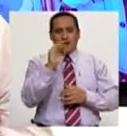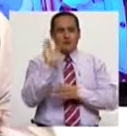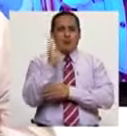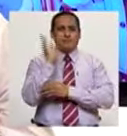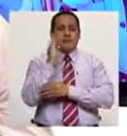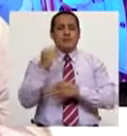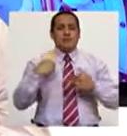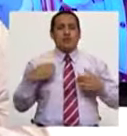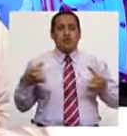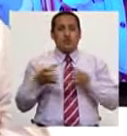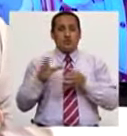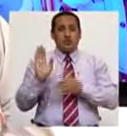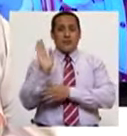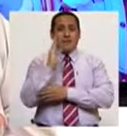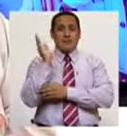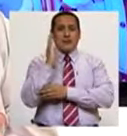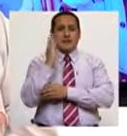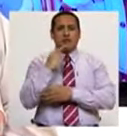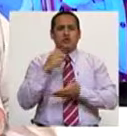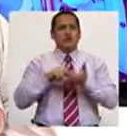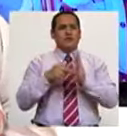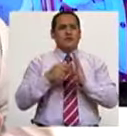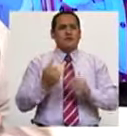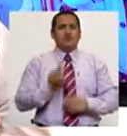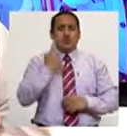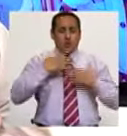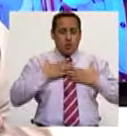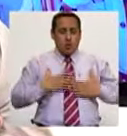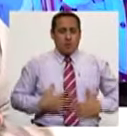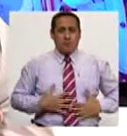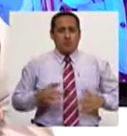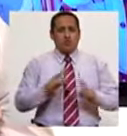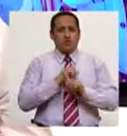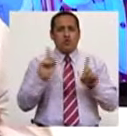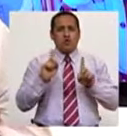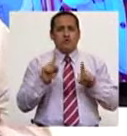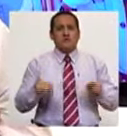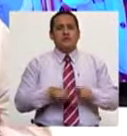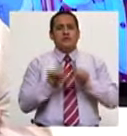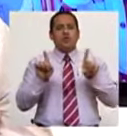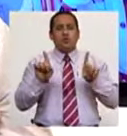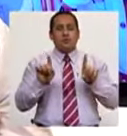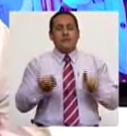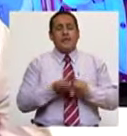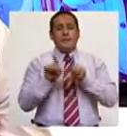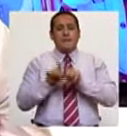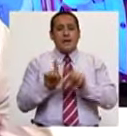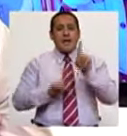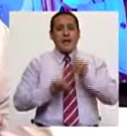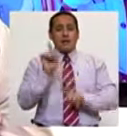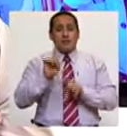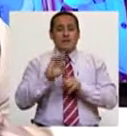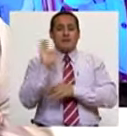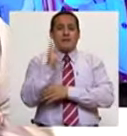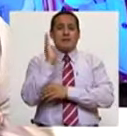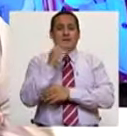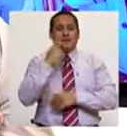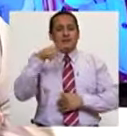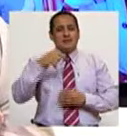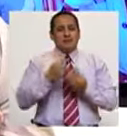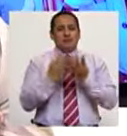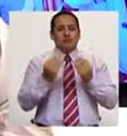que nosotros, para nosotros las emergencias no solamente son físicas, ¿no? Sino hay otro tipo de emergencias que requieren